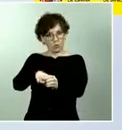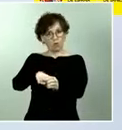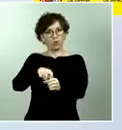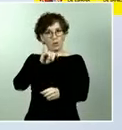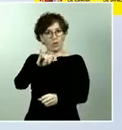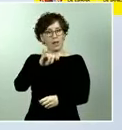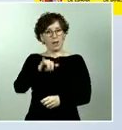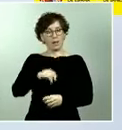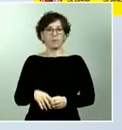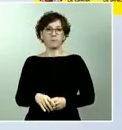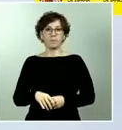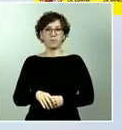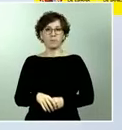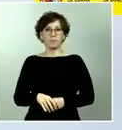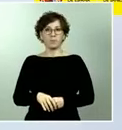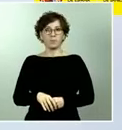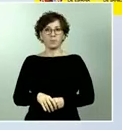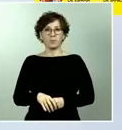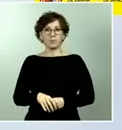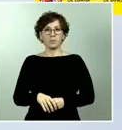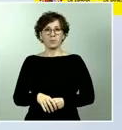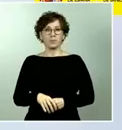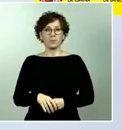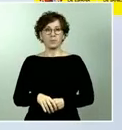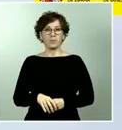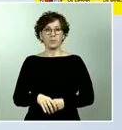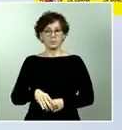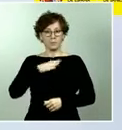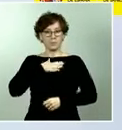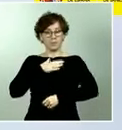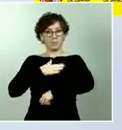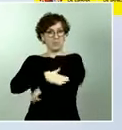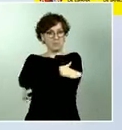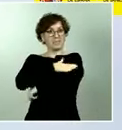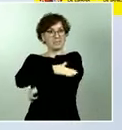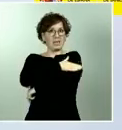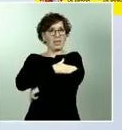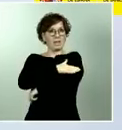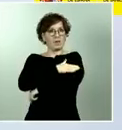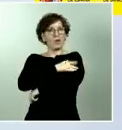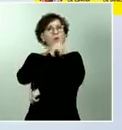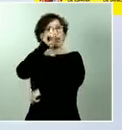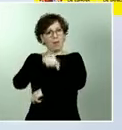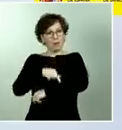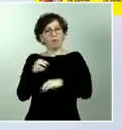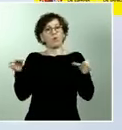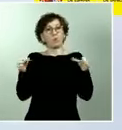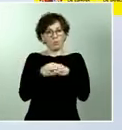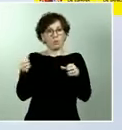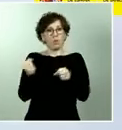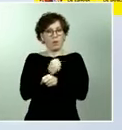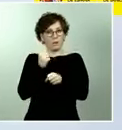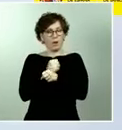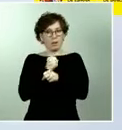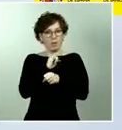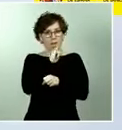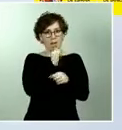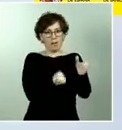transportes movilidad y agenda urbana tenemos también varios grupos de trabajo que tienen que ver con escenarios